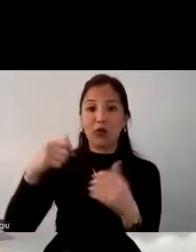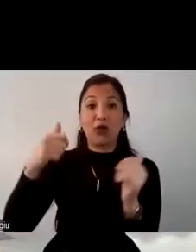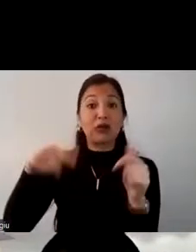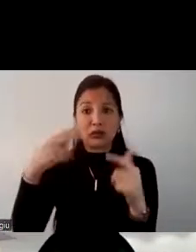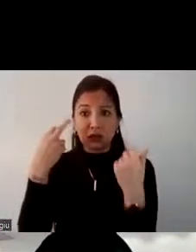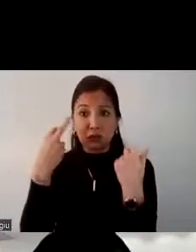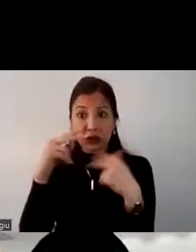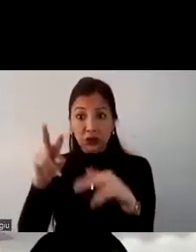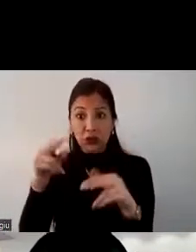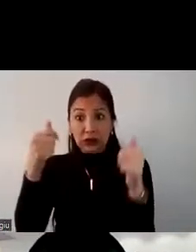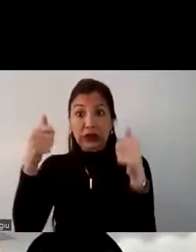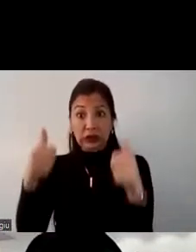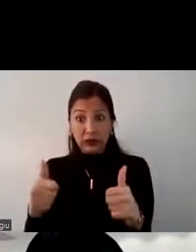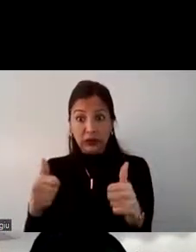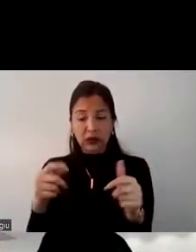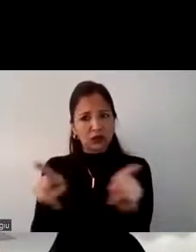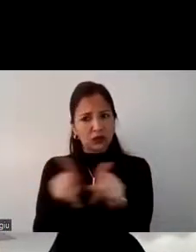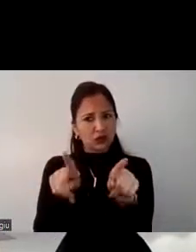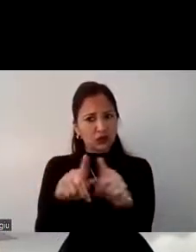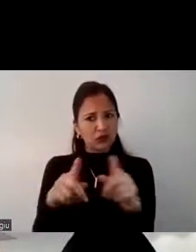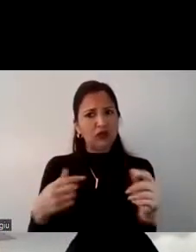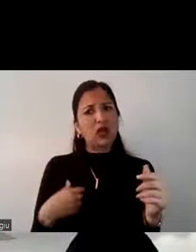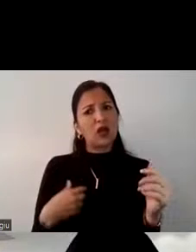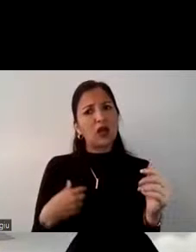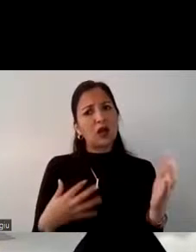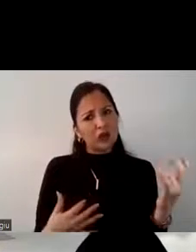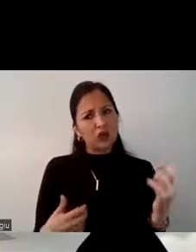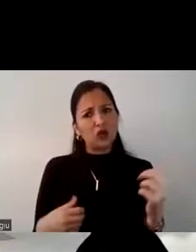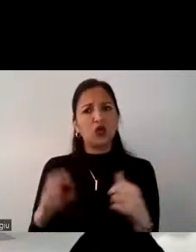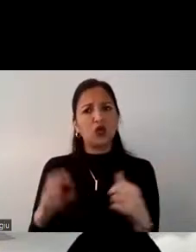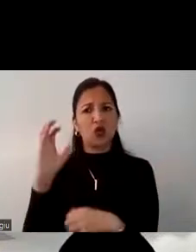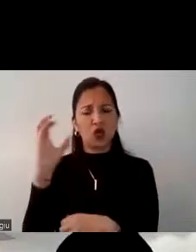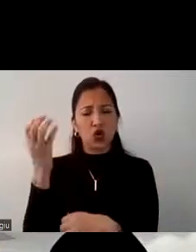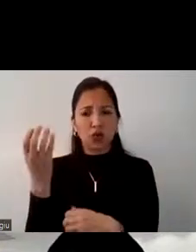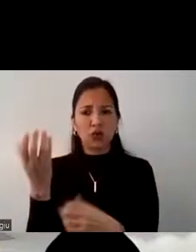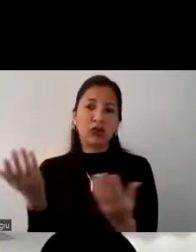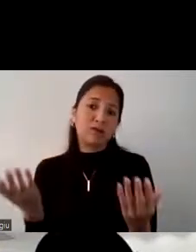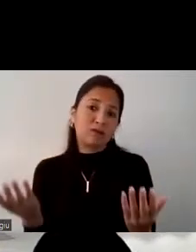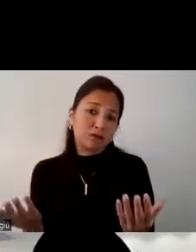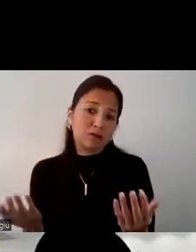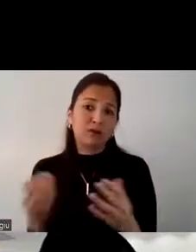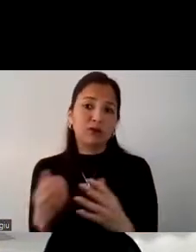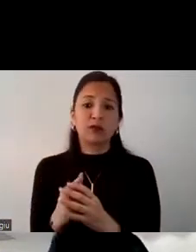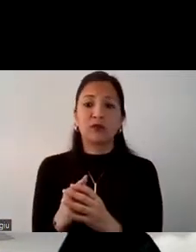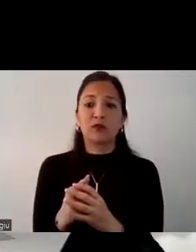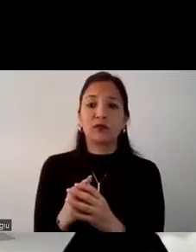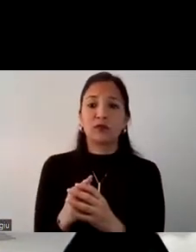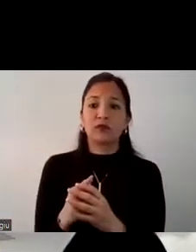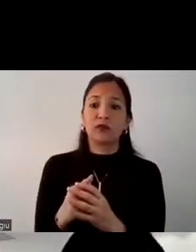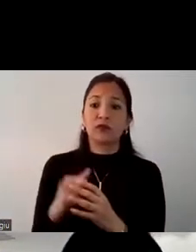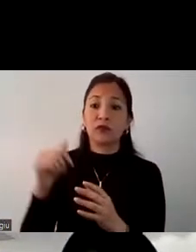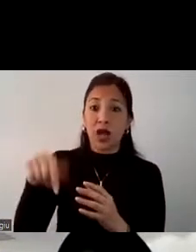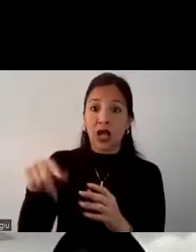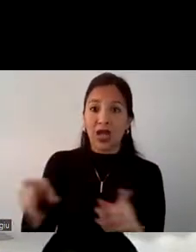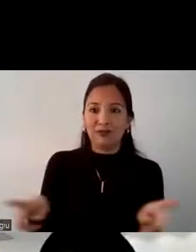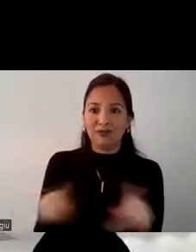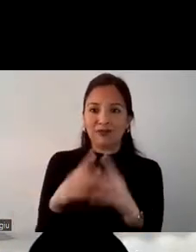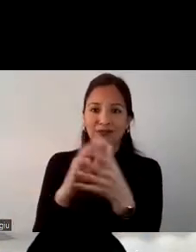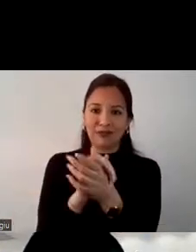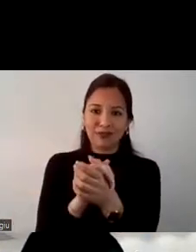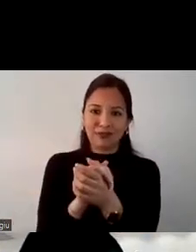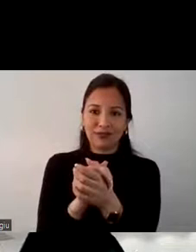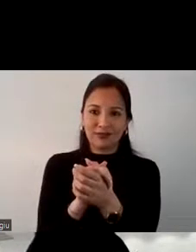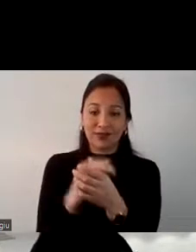mismo que en este caso podría ser México y Colombia no sé mucho sobre ese destino pues acá va de la mano porque al dar